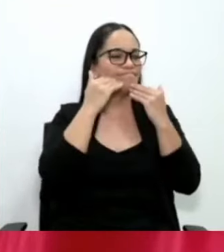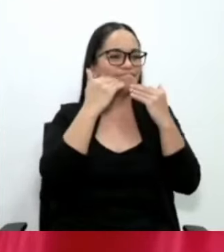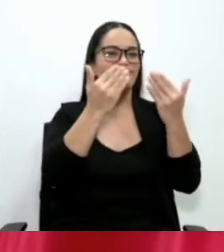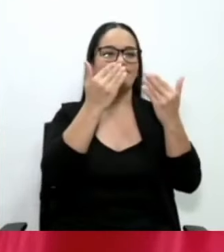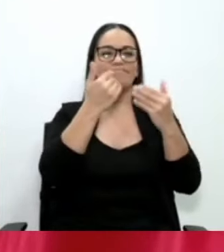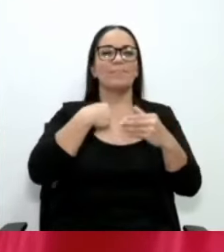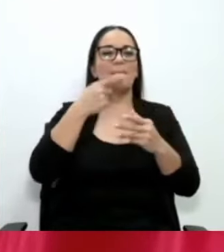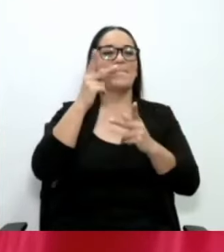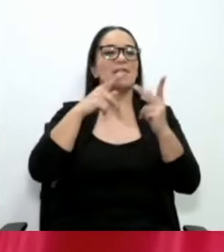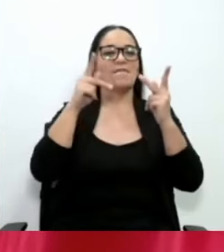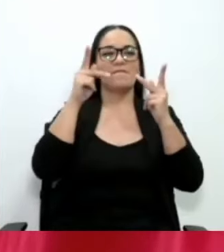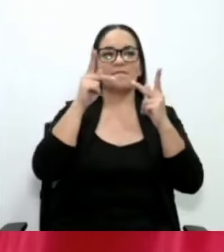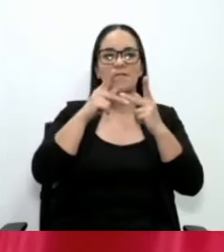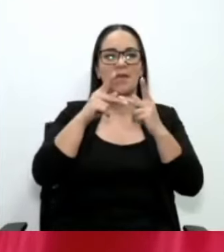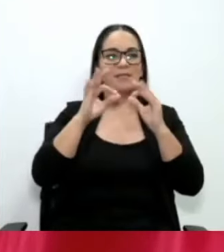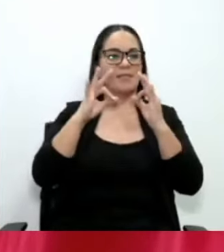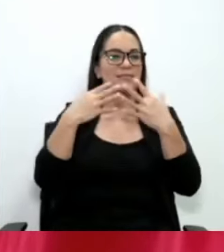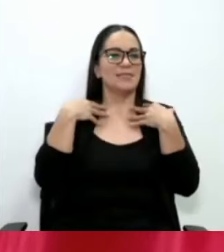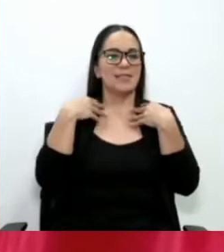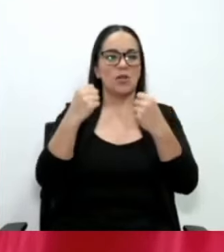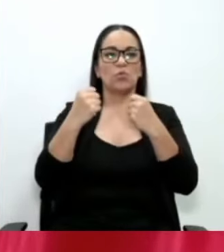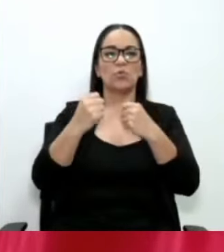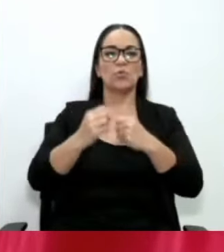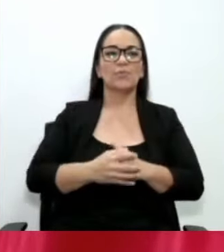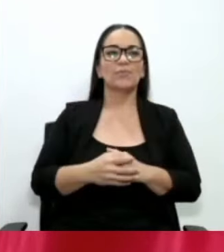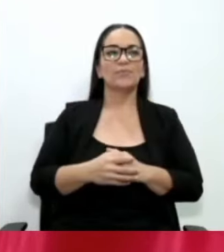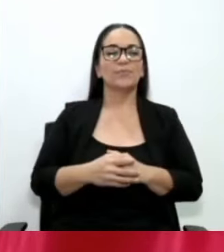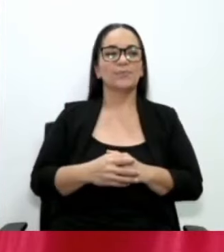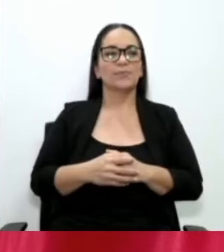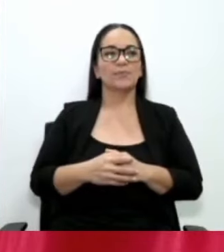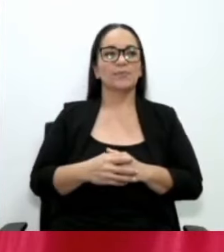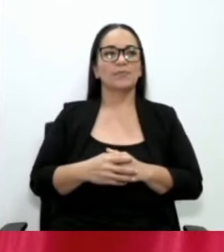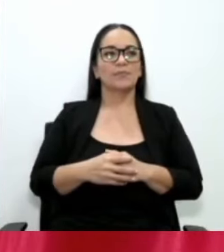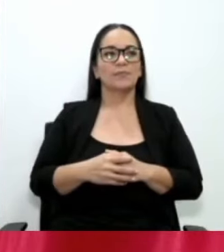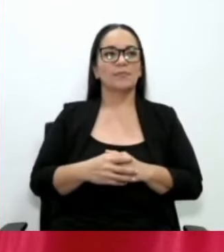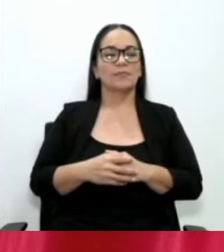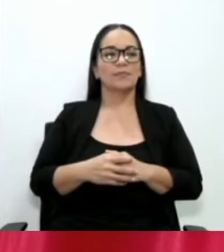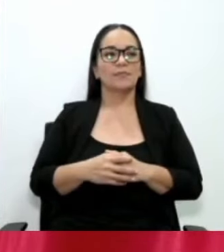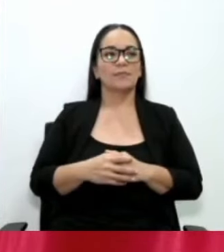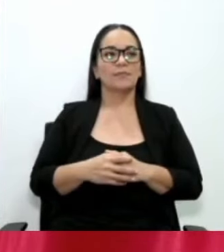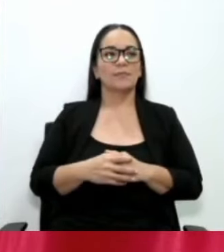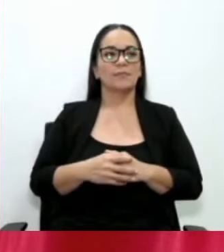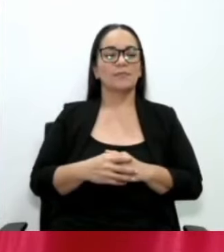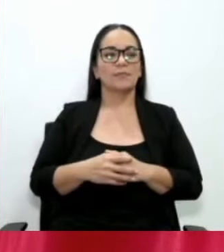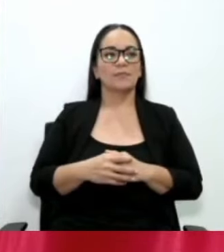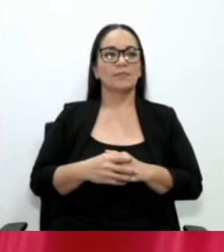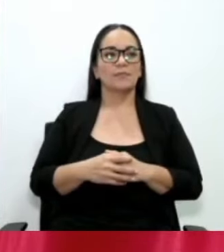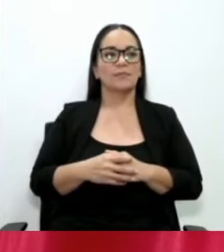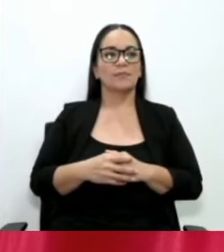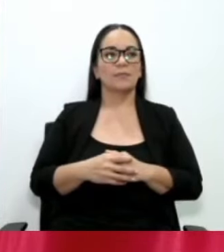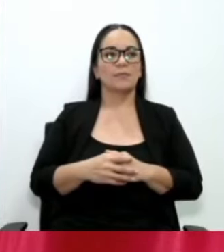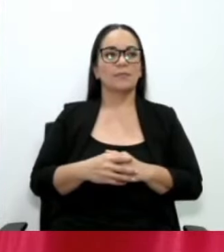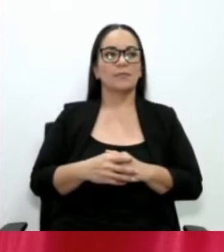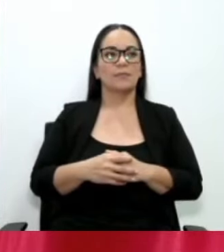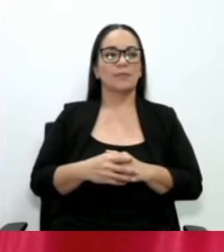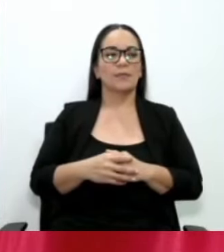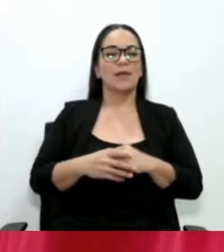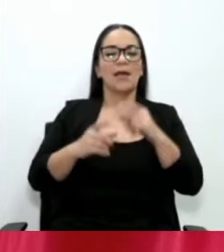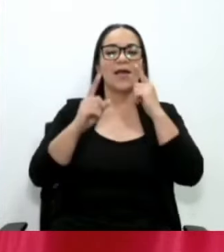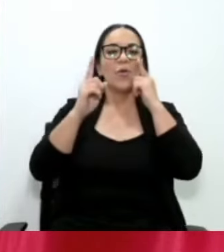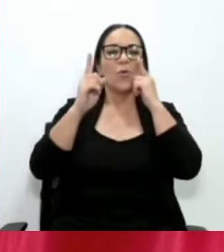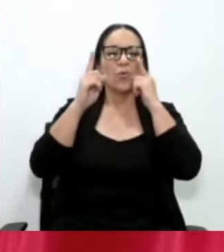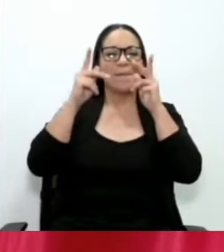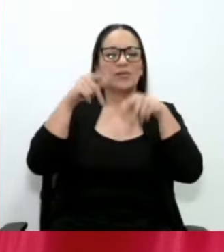perfecto estado de salud. El cáncer de páncreas que le mandaron a preguntar a doña Pelar